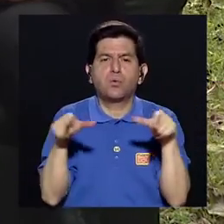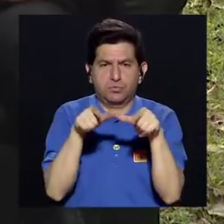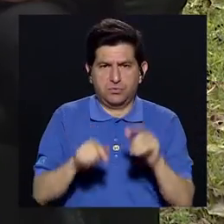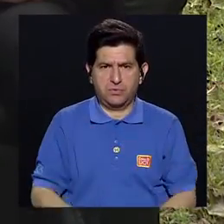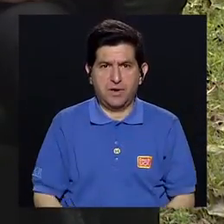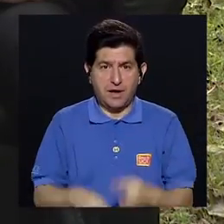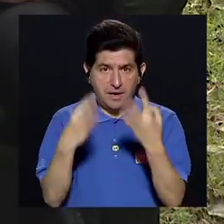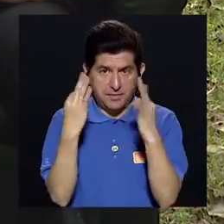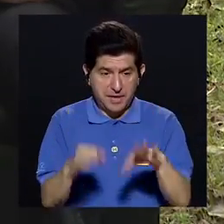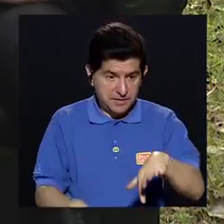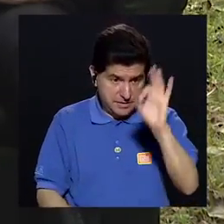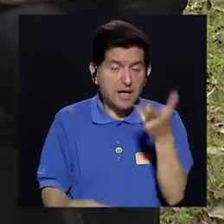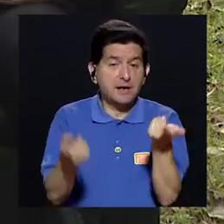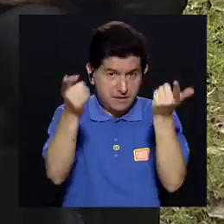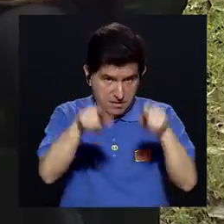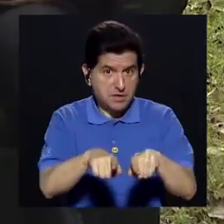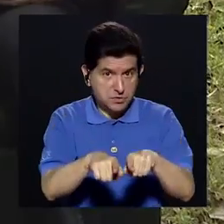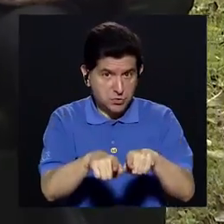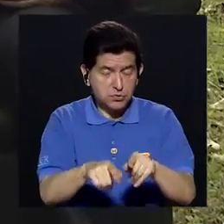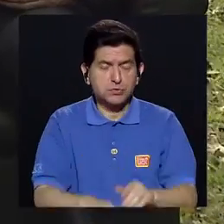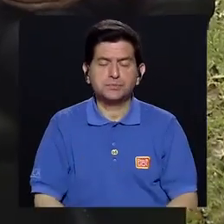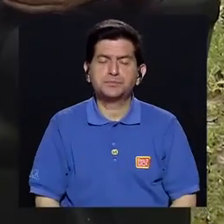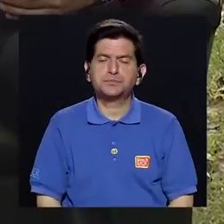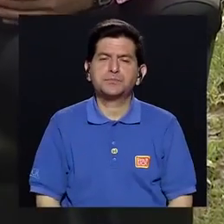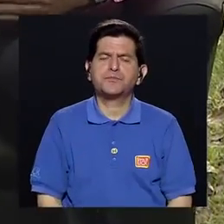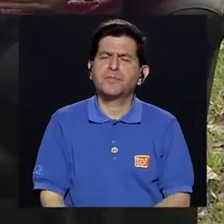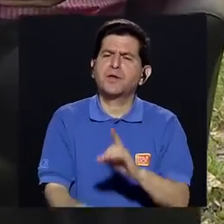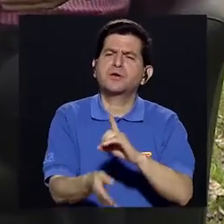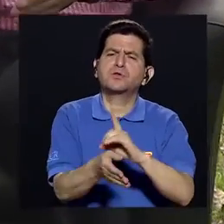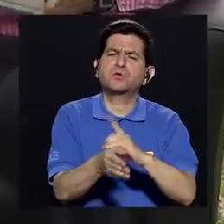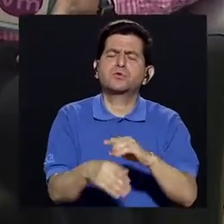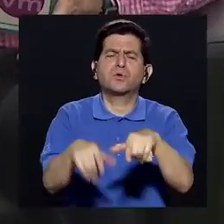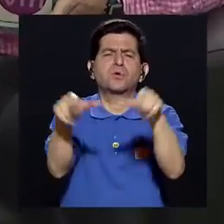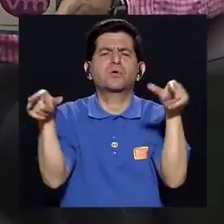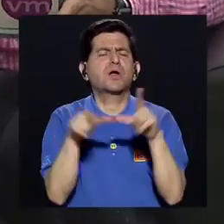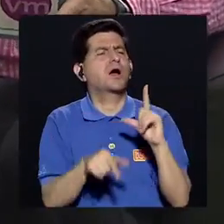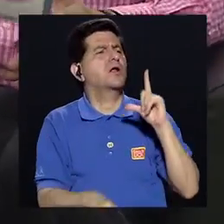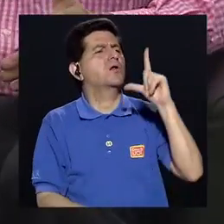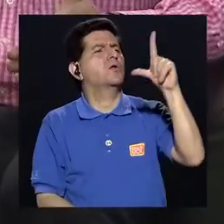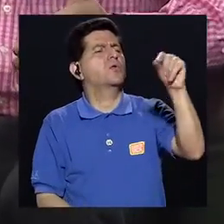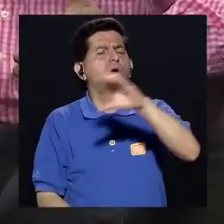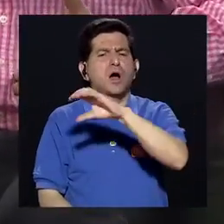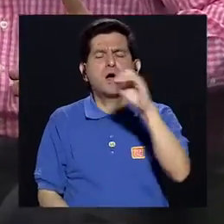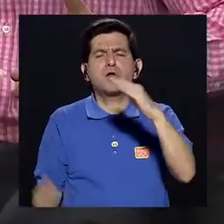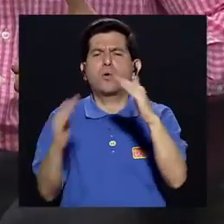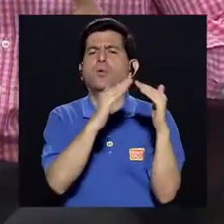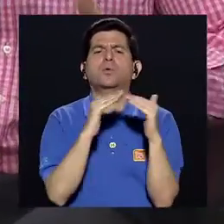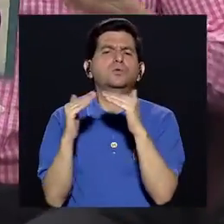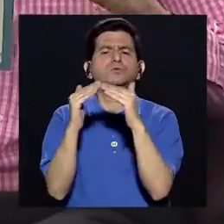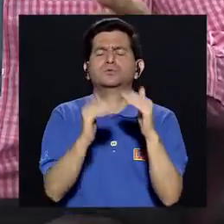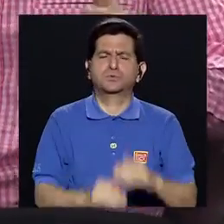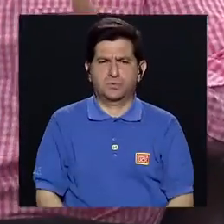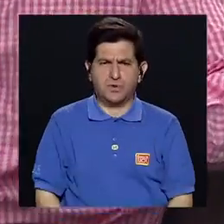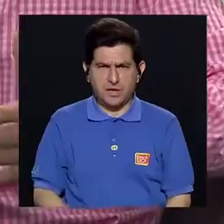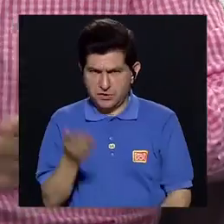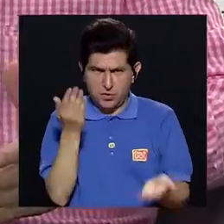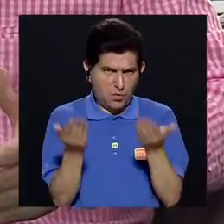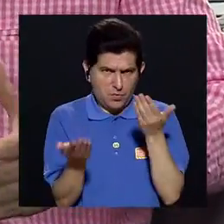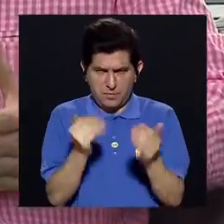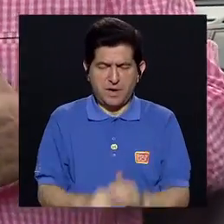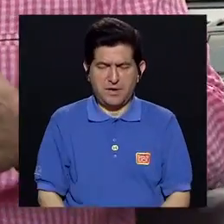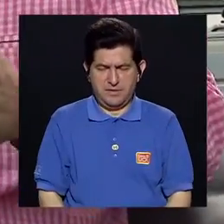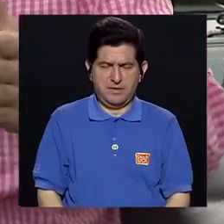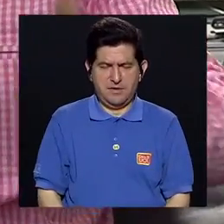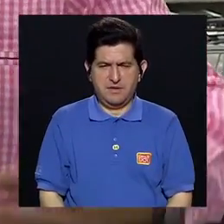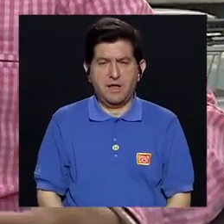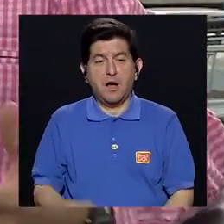Y poder localizar Esos casos Doctora Y la zona rural Versus la zona urbana La zona urbana central